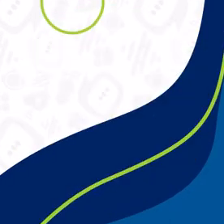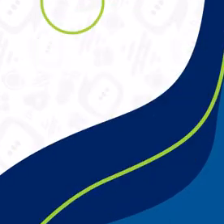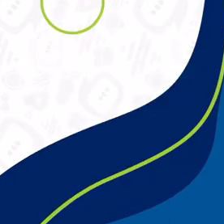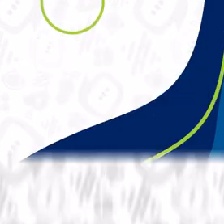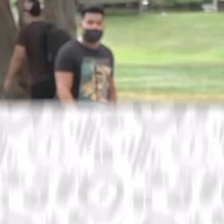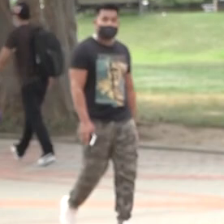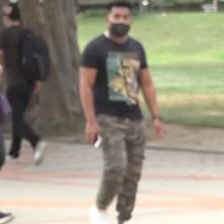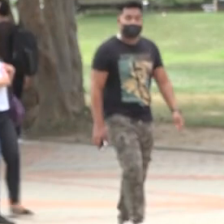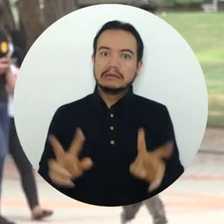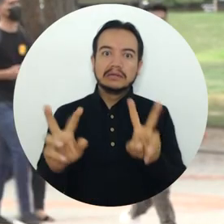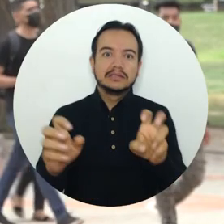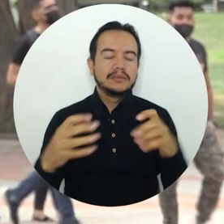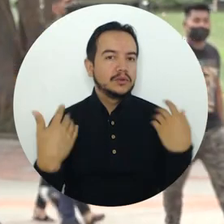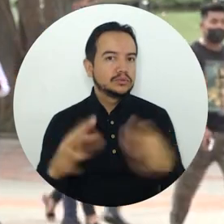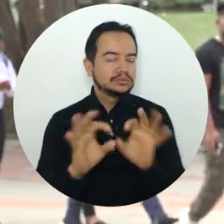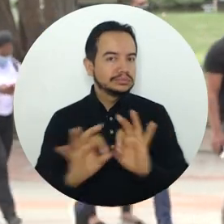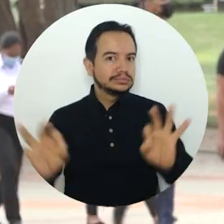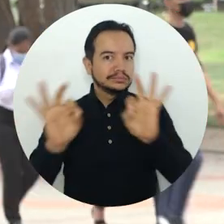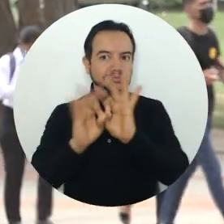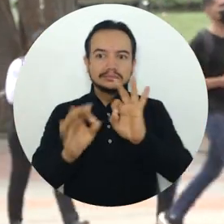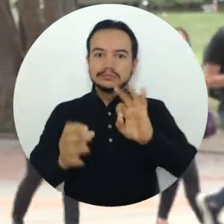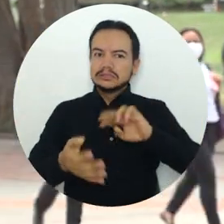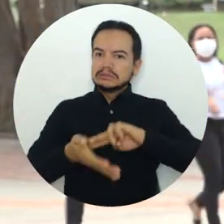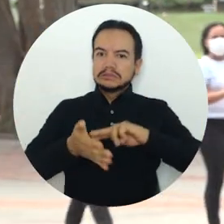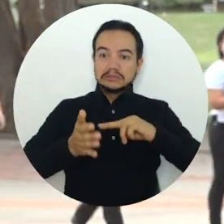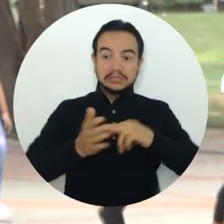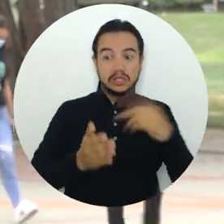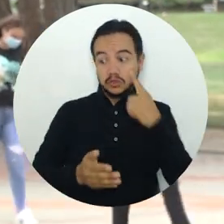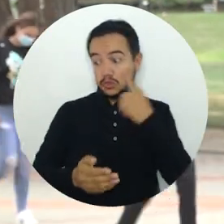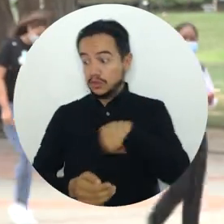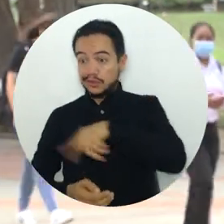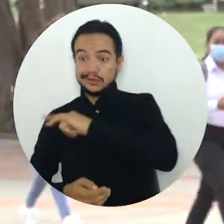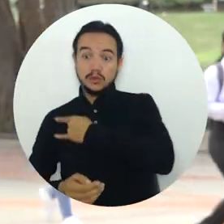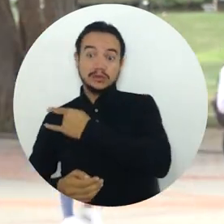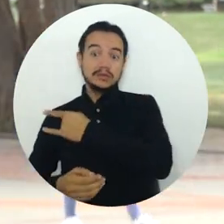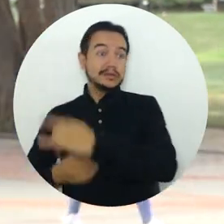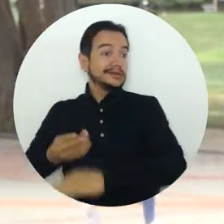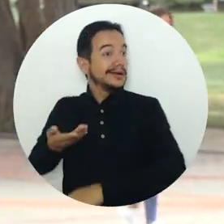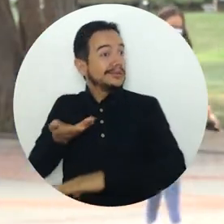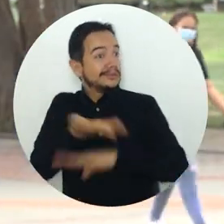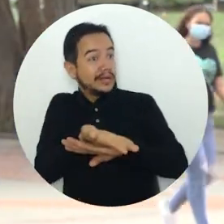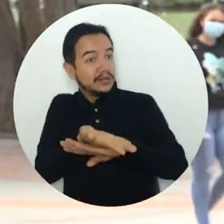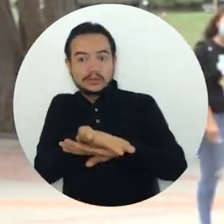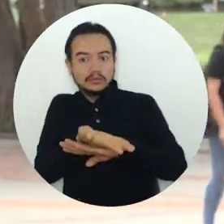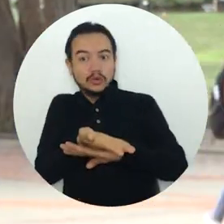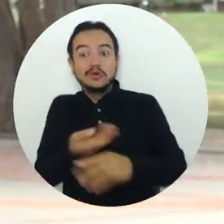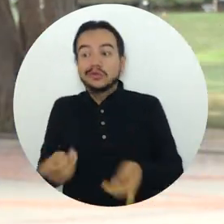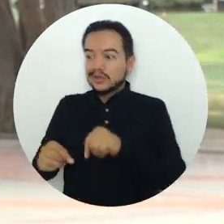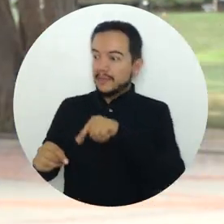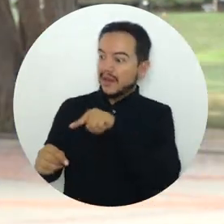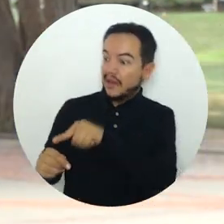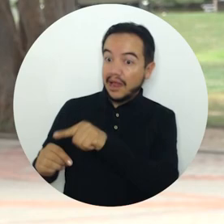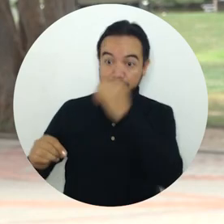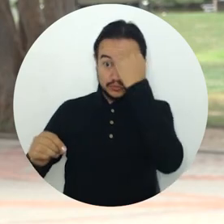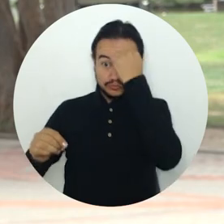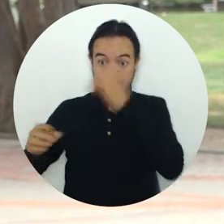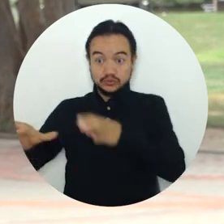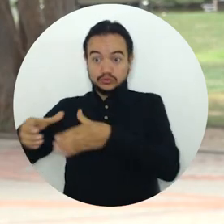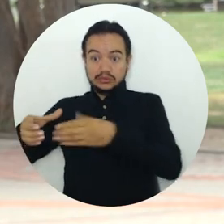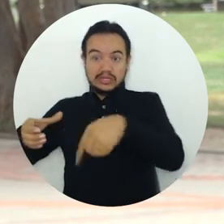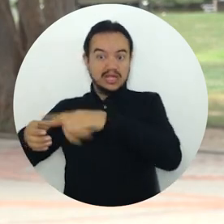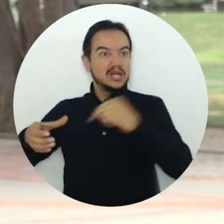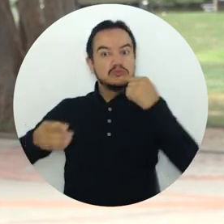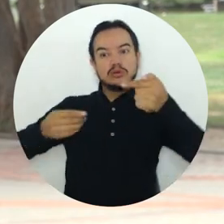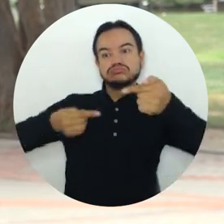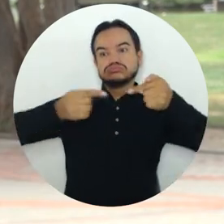Es un tema competitivo, que no depende directamente de la postulación de la universidad, sino que una vez la universidad postula, los profesores tienen que competir con profesores